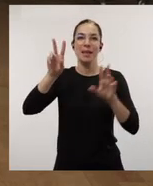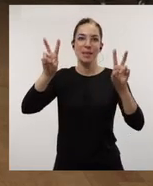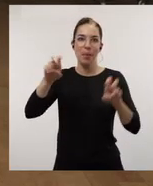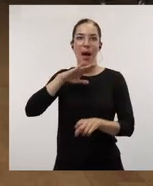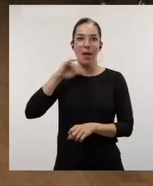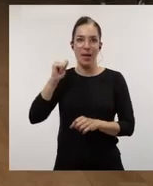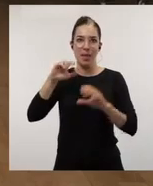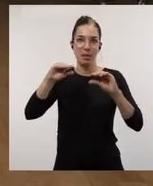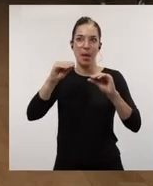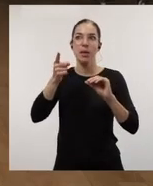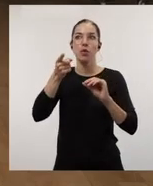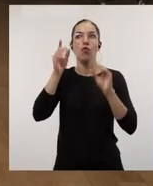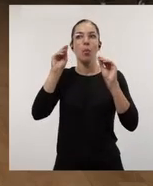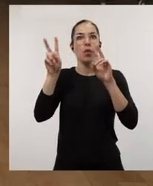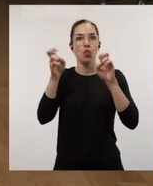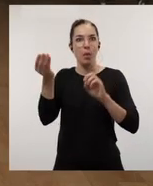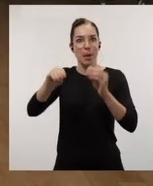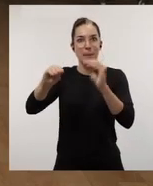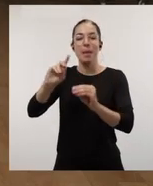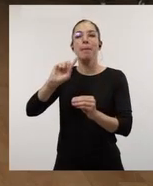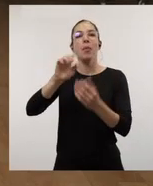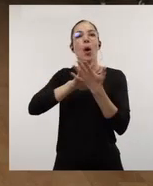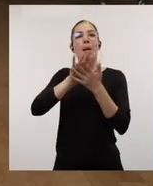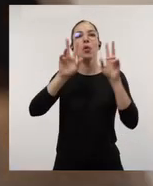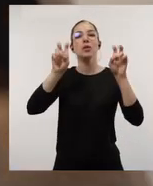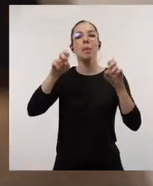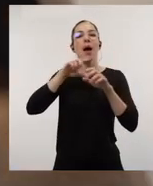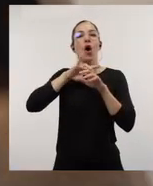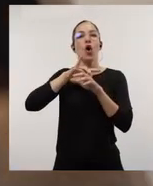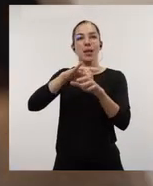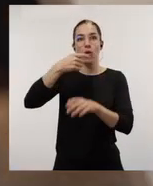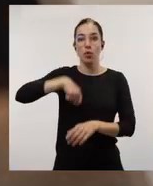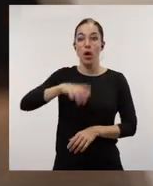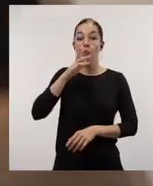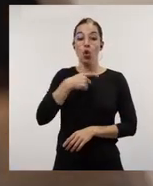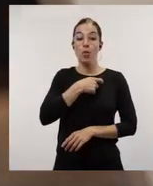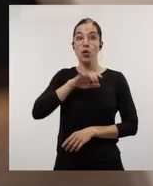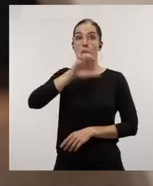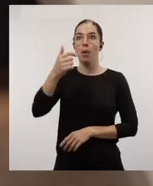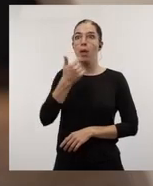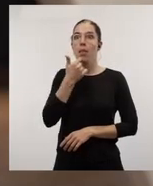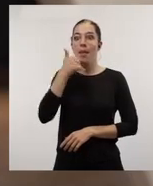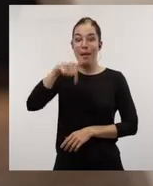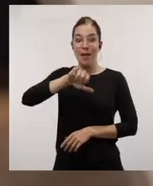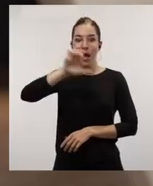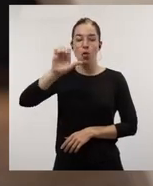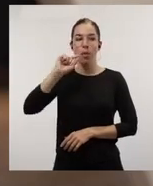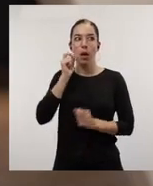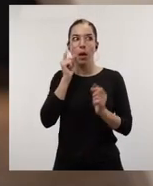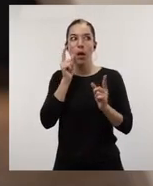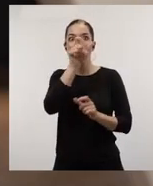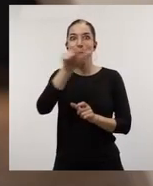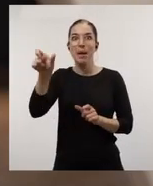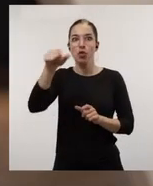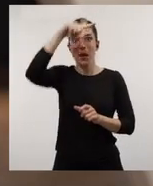Si te parece, vamos a hablar primero de orientación profesional porque la Comisión Europea recalca que ha detectado que en Europa hay un